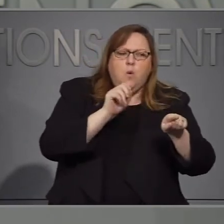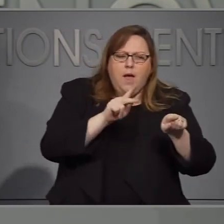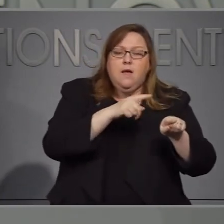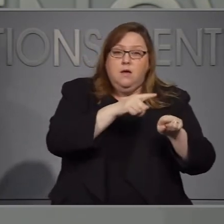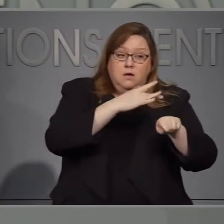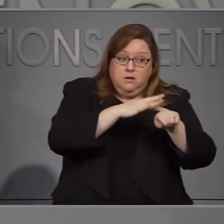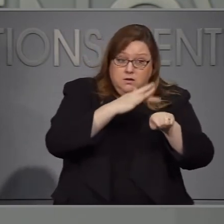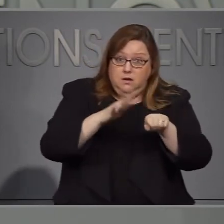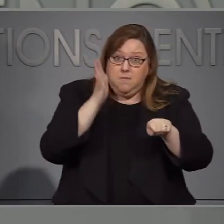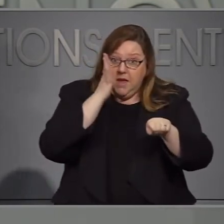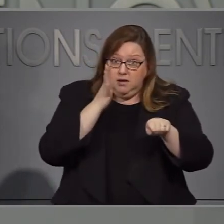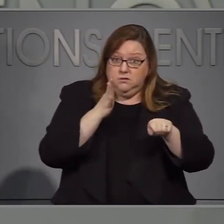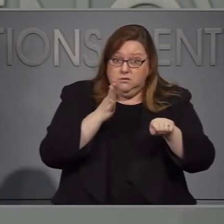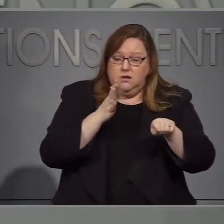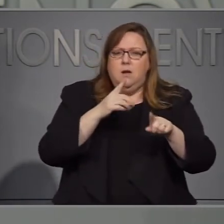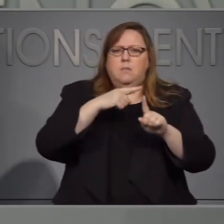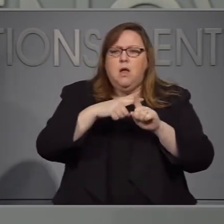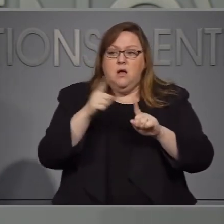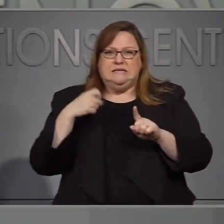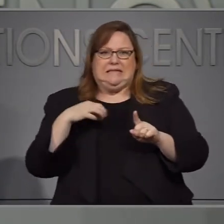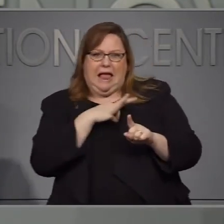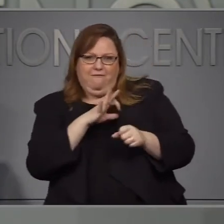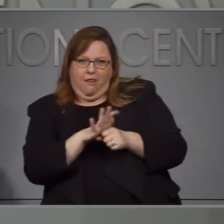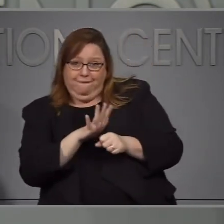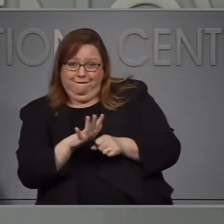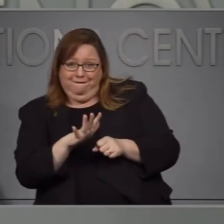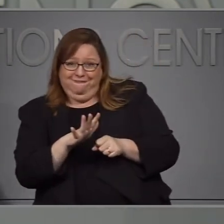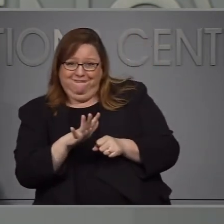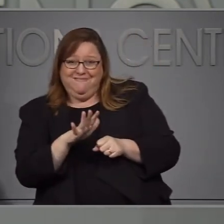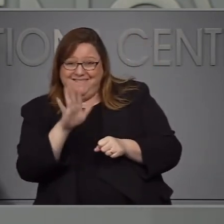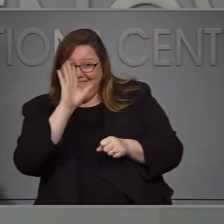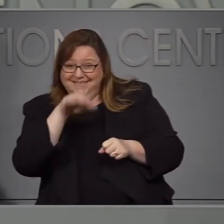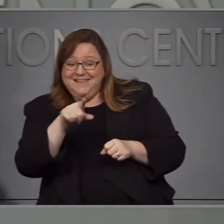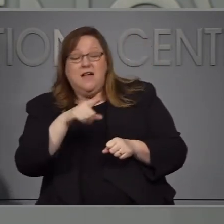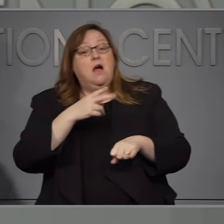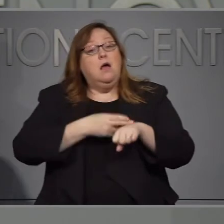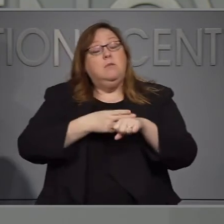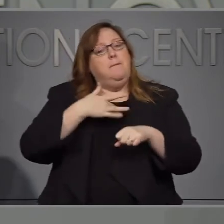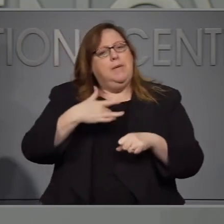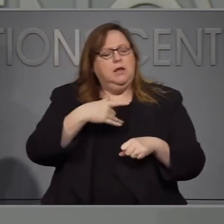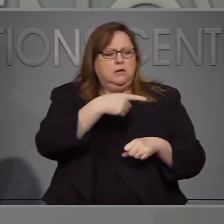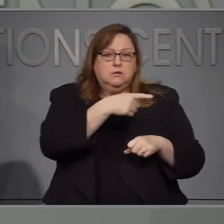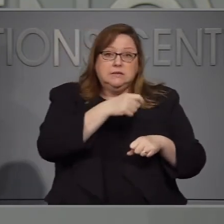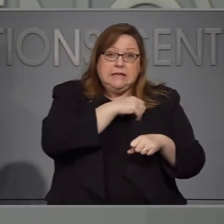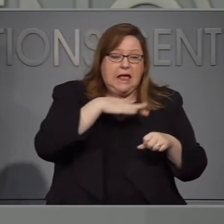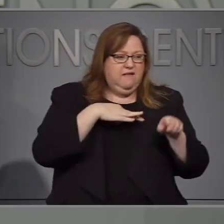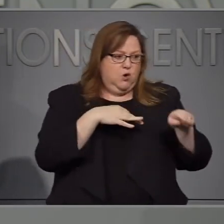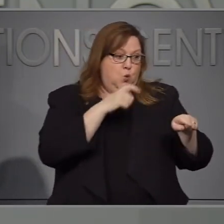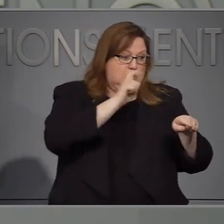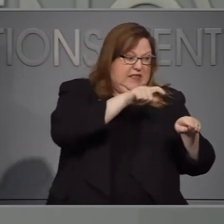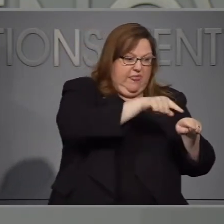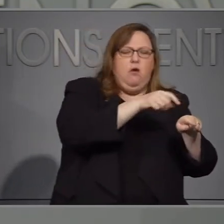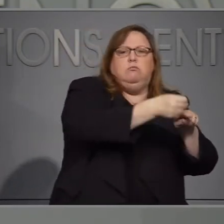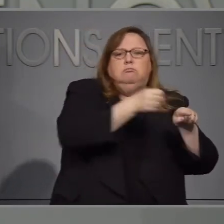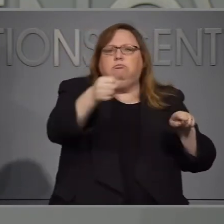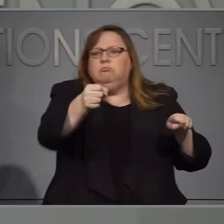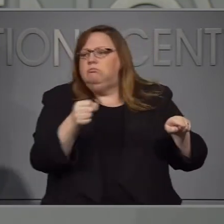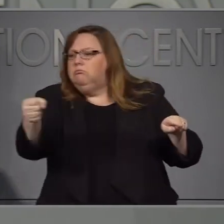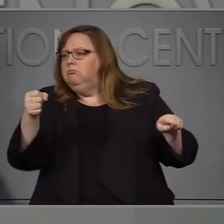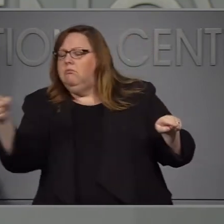Las camas que pudieran agregar muchas veces los hospitales cambian a su personal sus enfermeras.